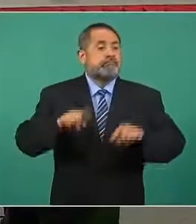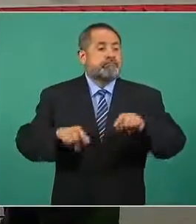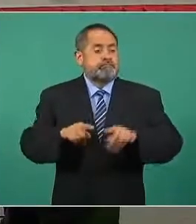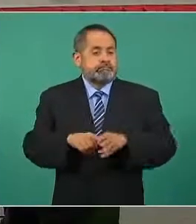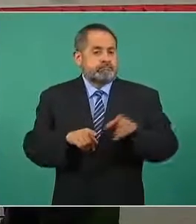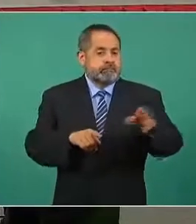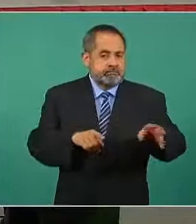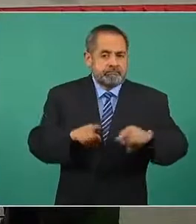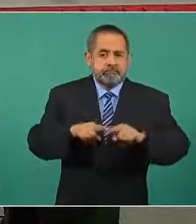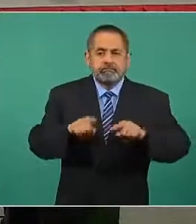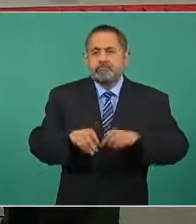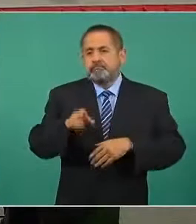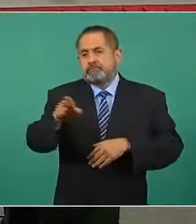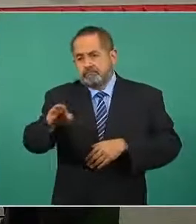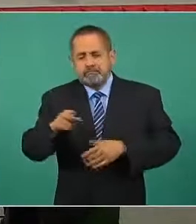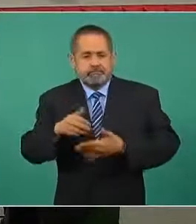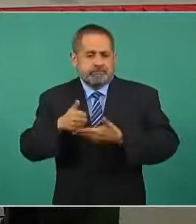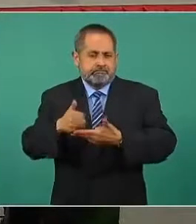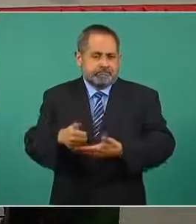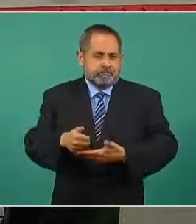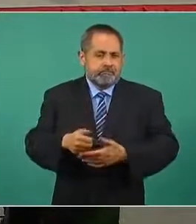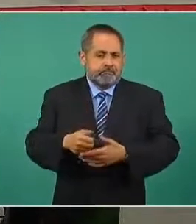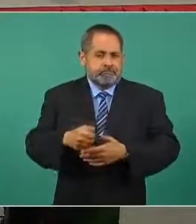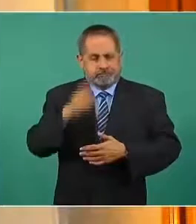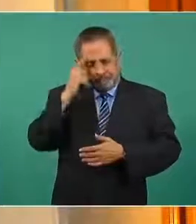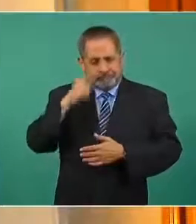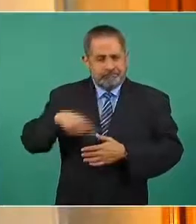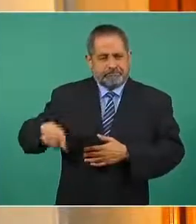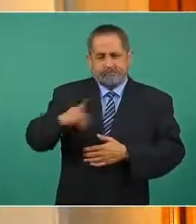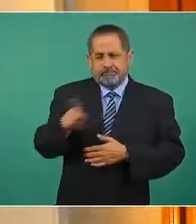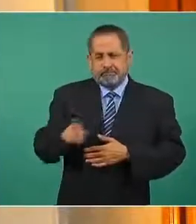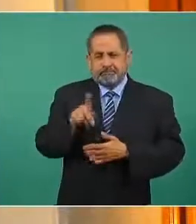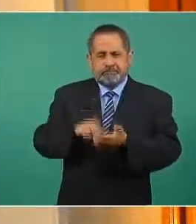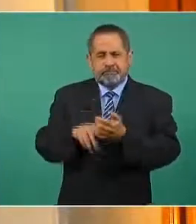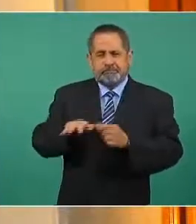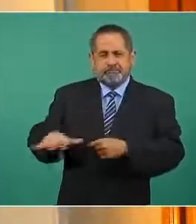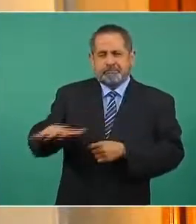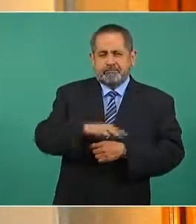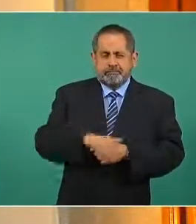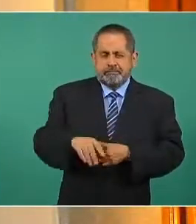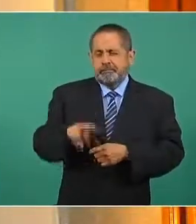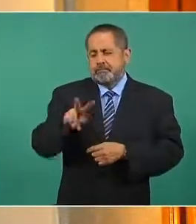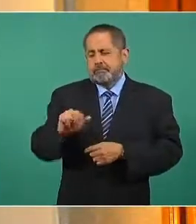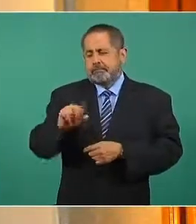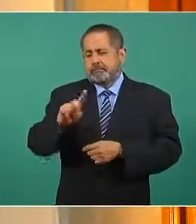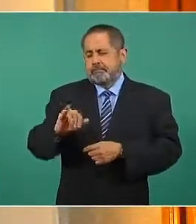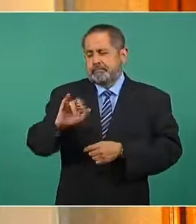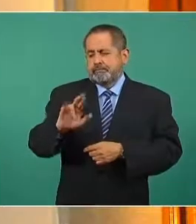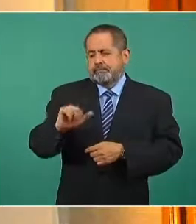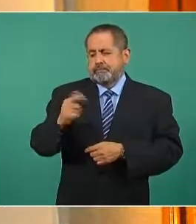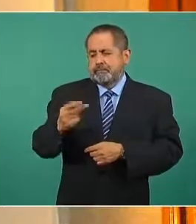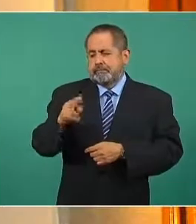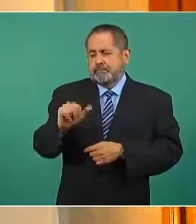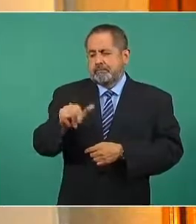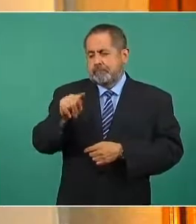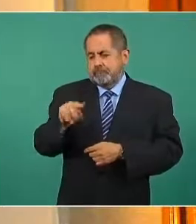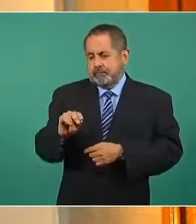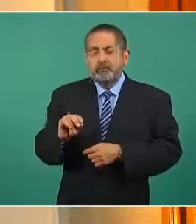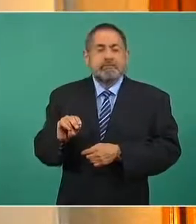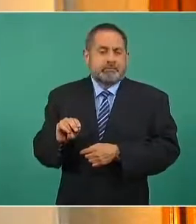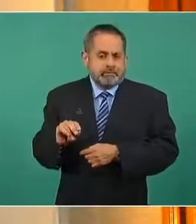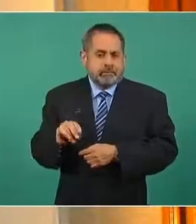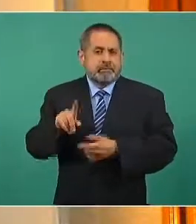la época del año en cuanto a Badiraguato sobre el crecimiento de los